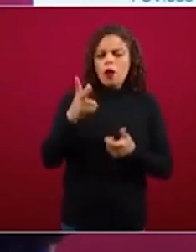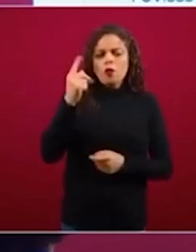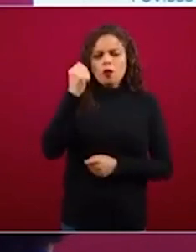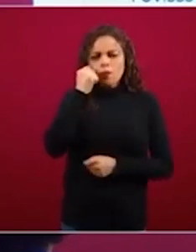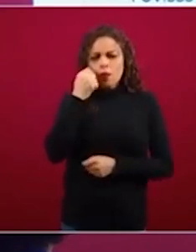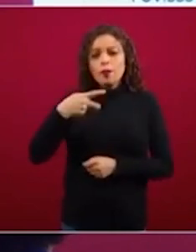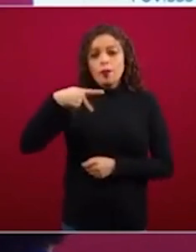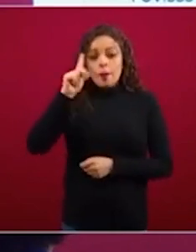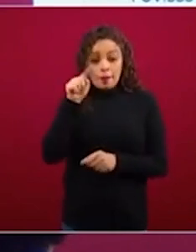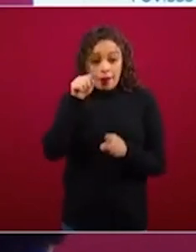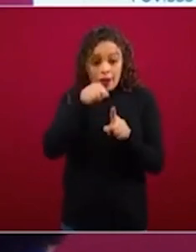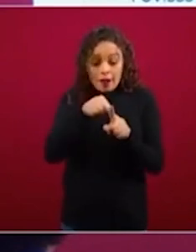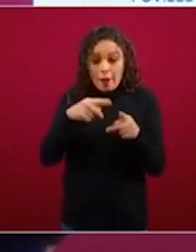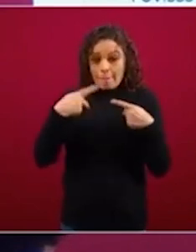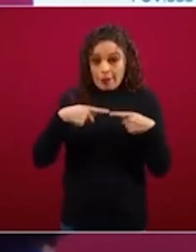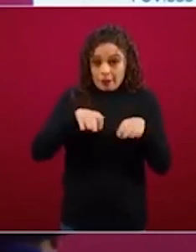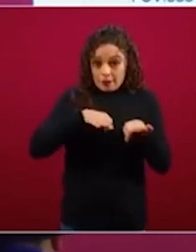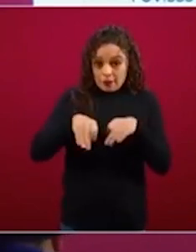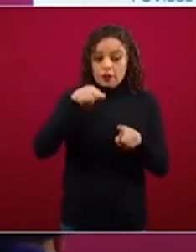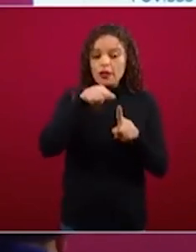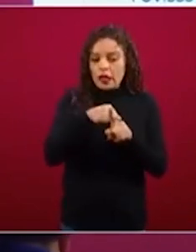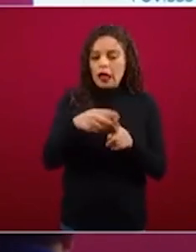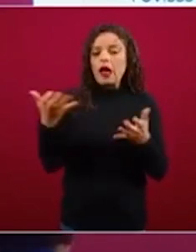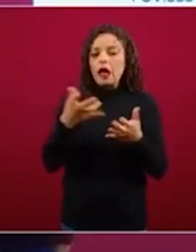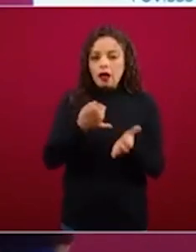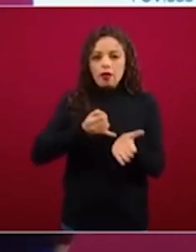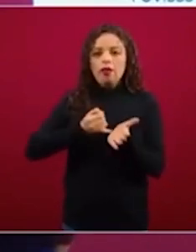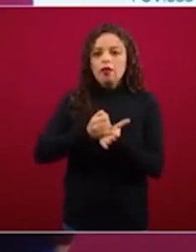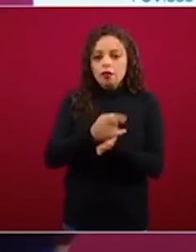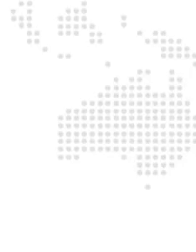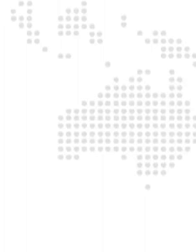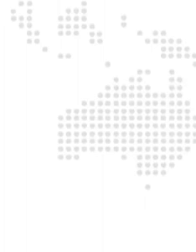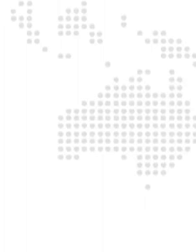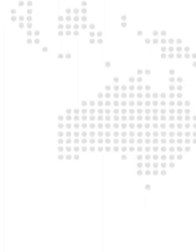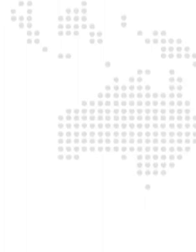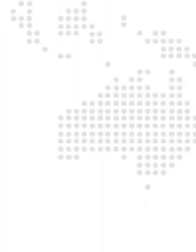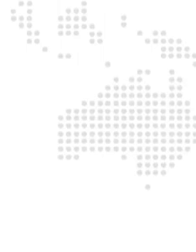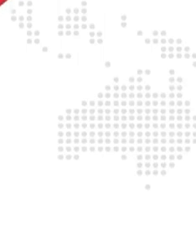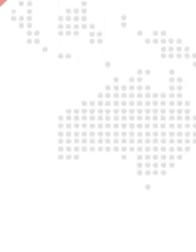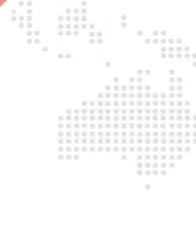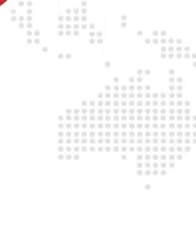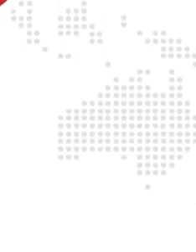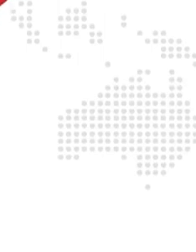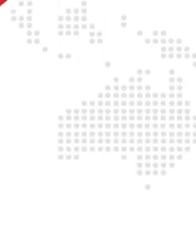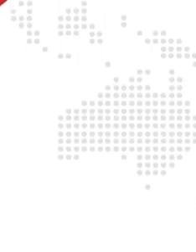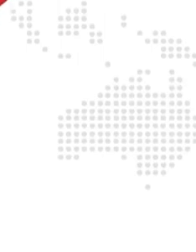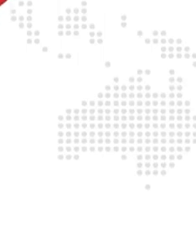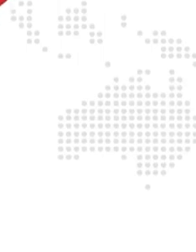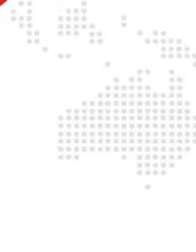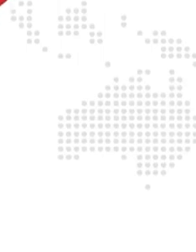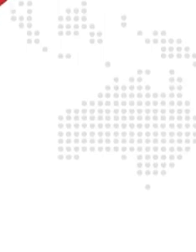decida con sus propios recursos qué es lo que más le conviene. ¡Gracias! ¡Gracias! ¡Gracias! ¡Gracias! ¡Gracias! ¡Gracias!